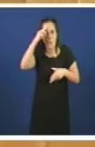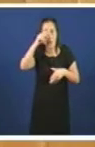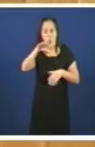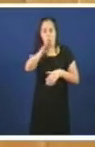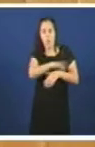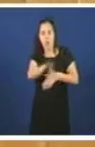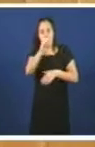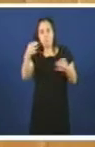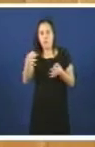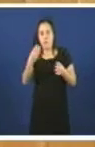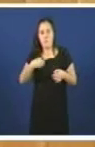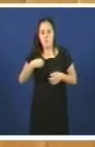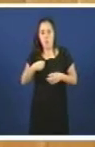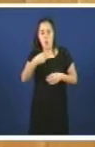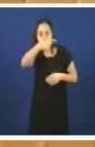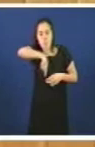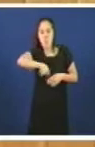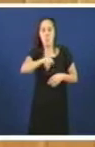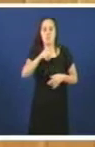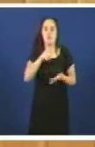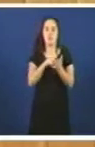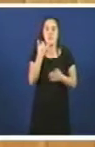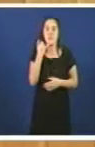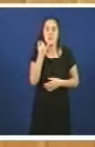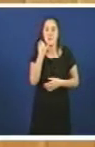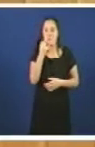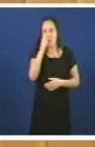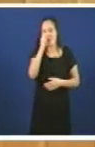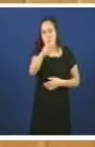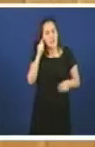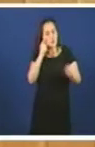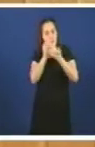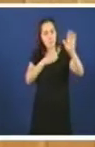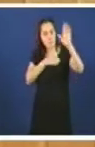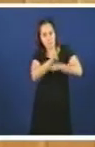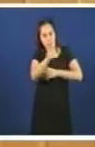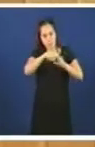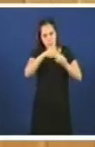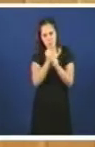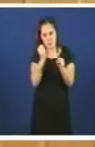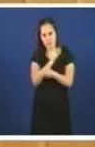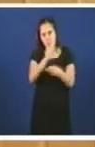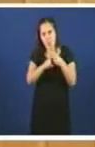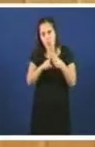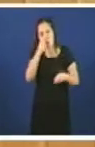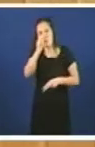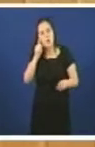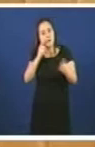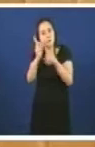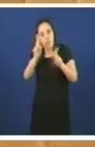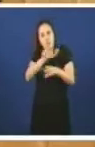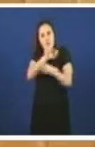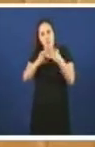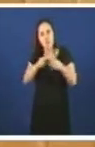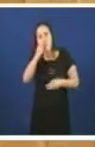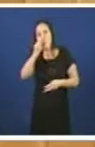idioma non vale. Que o seu idioma non vale para acceder a un posto de traballo. Que non vale para o ensino. Que non vale para os medios de